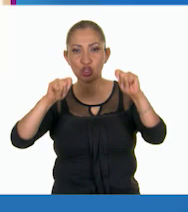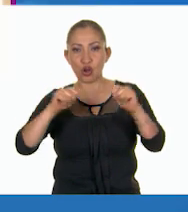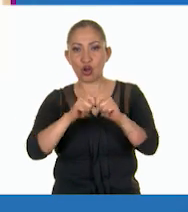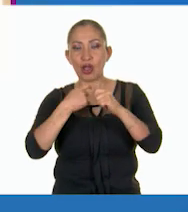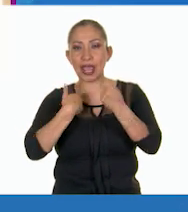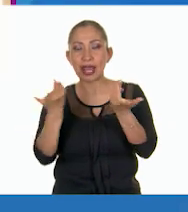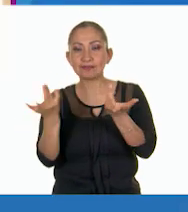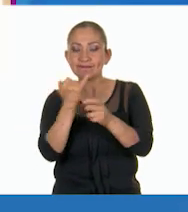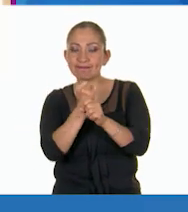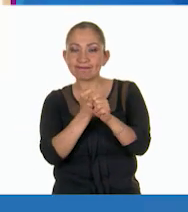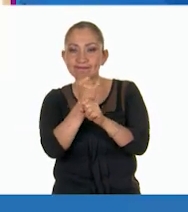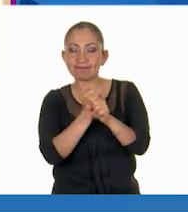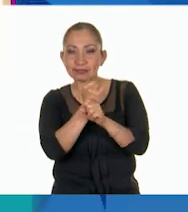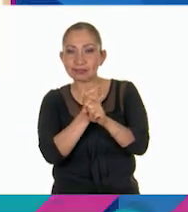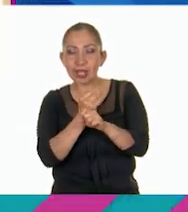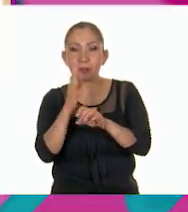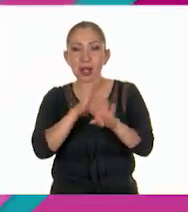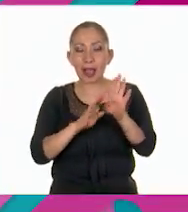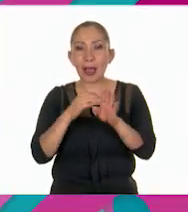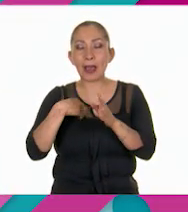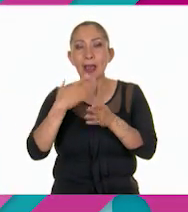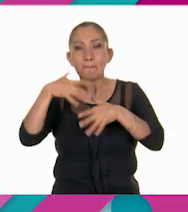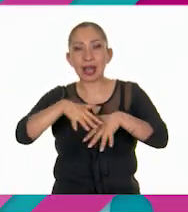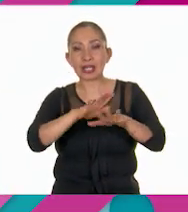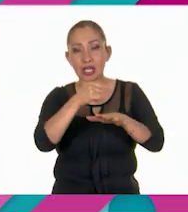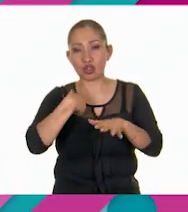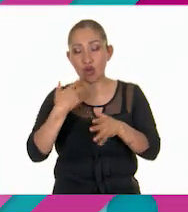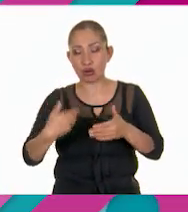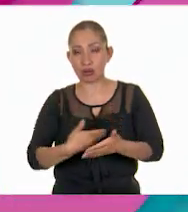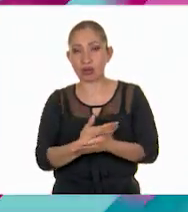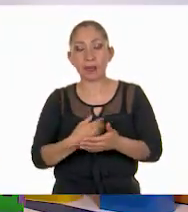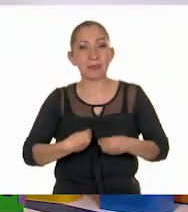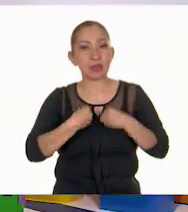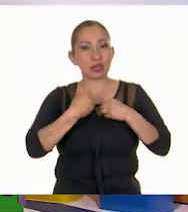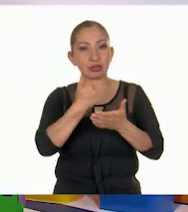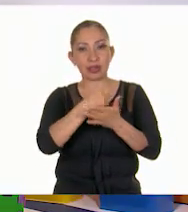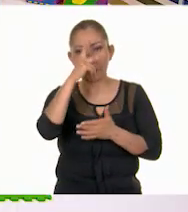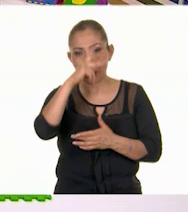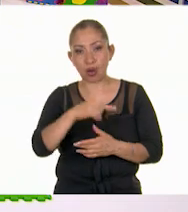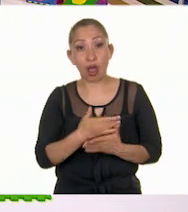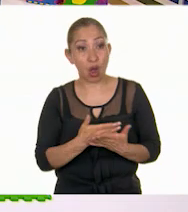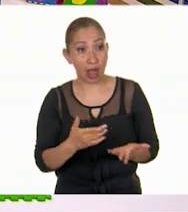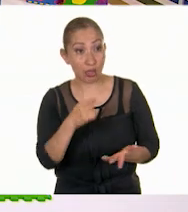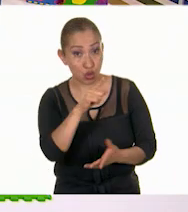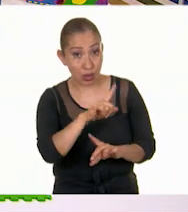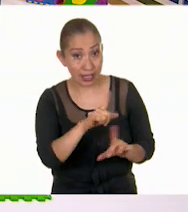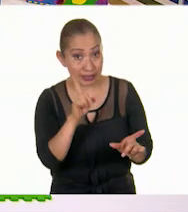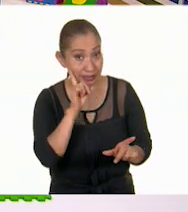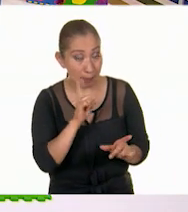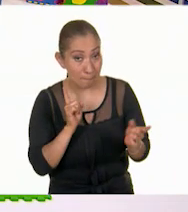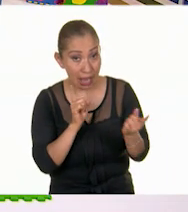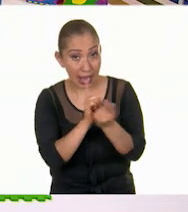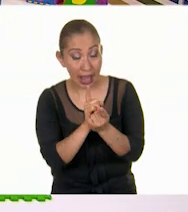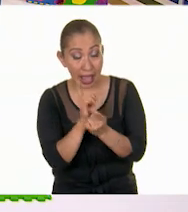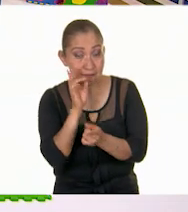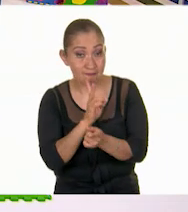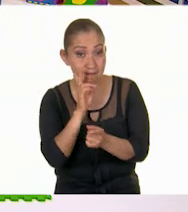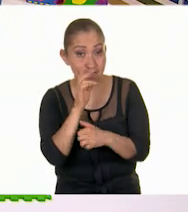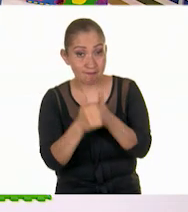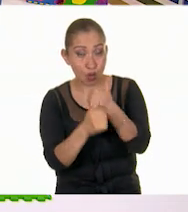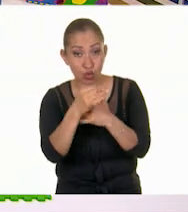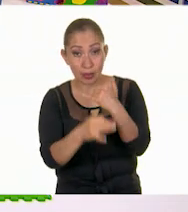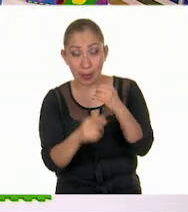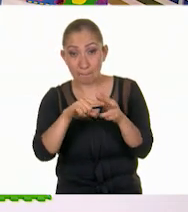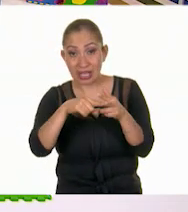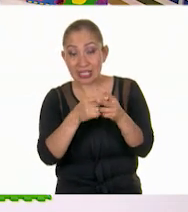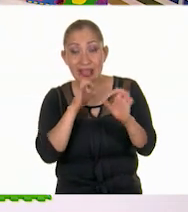Marina y soy residente de la Ciudad de México. Ahora sí, Tina, ¿estás lista para el reto final y para